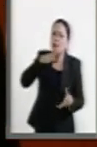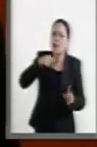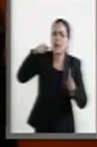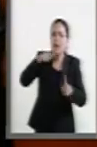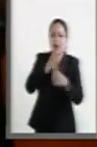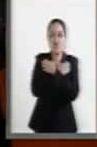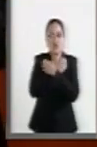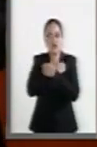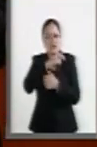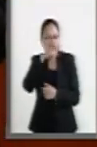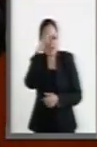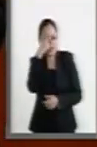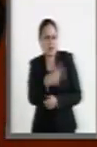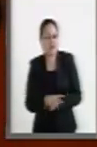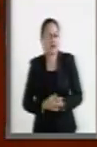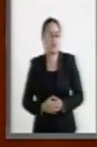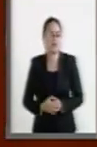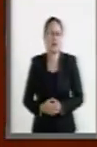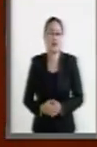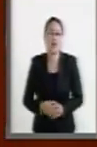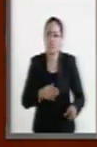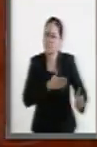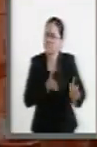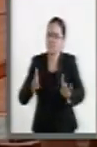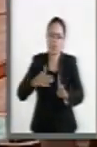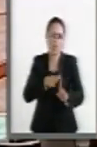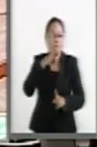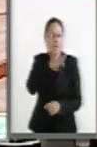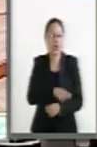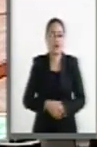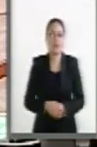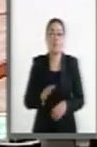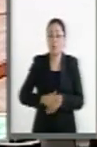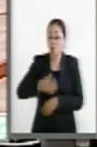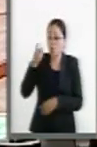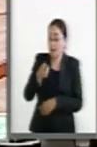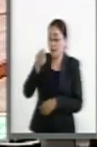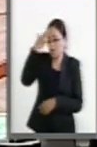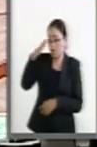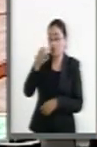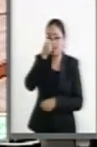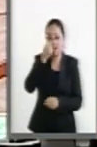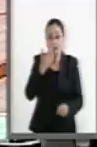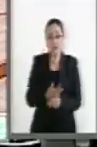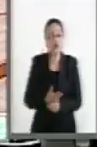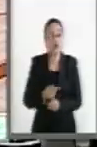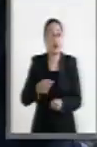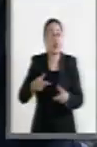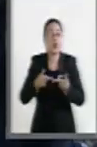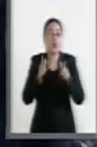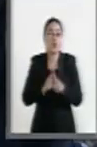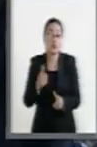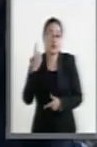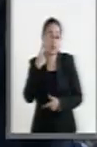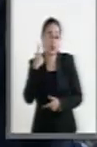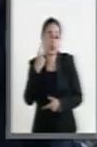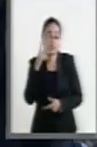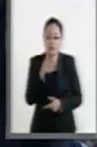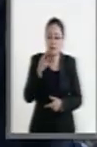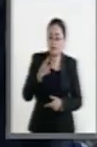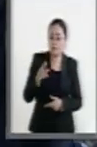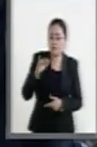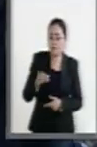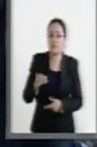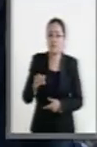educación de este país. Por esa razón, señor Secretario, la bancada del Partido Revolucionario Institucional,